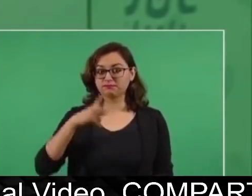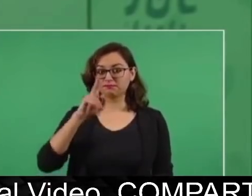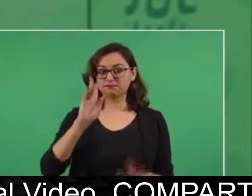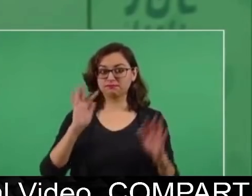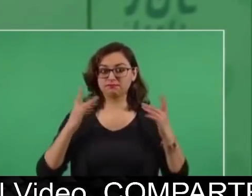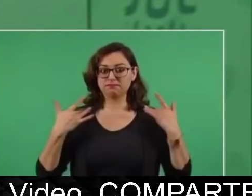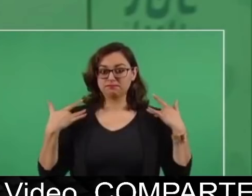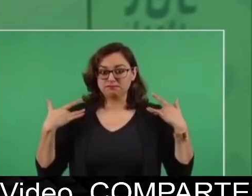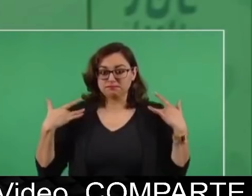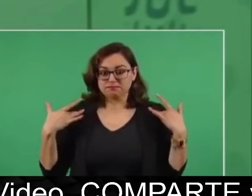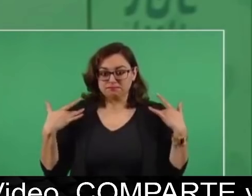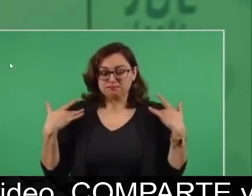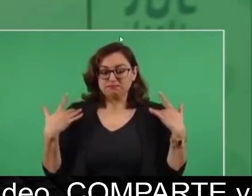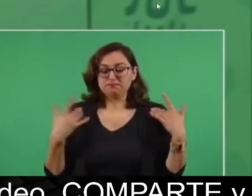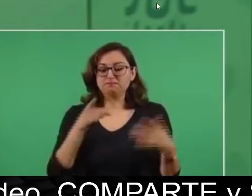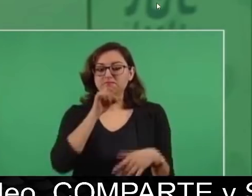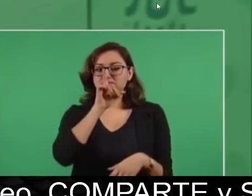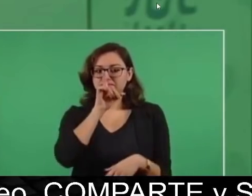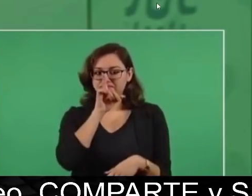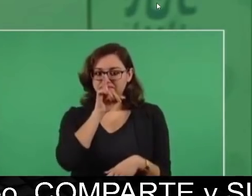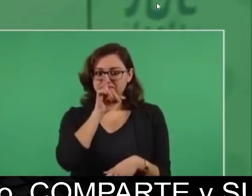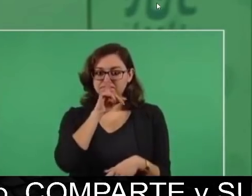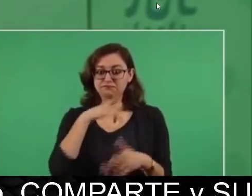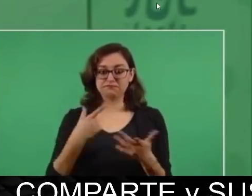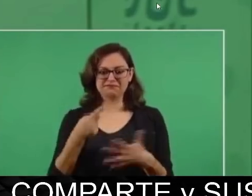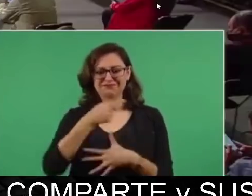discreción? Y muchas otras cosas.